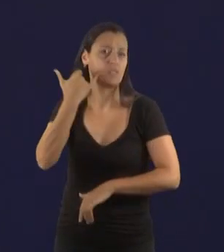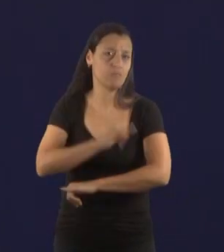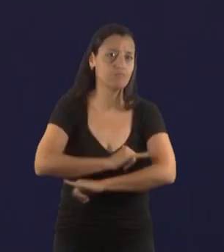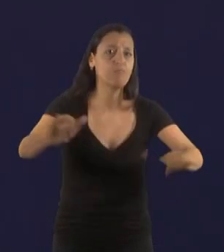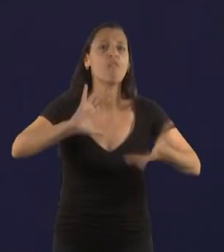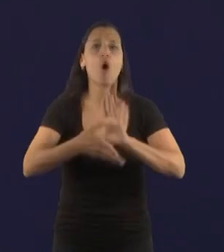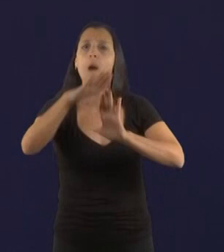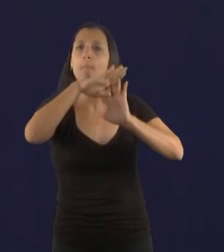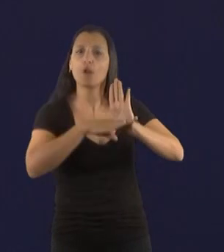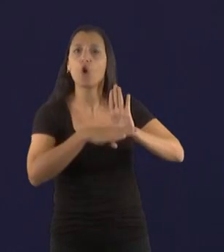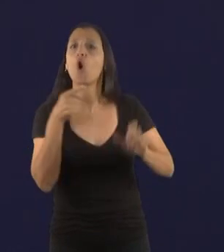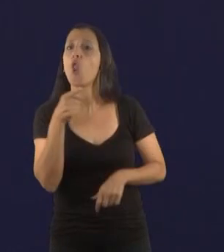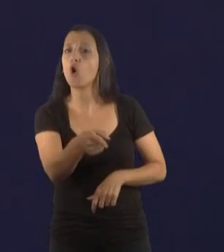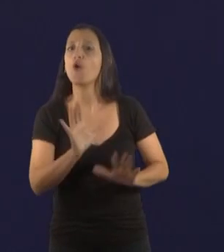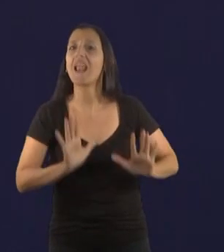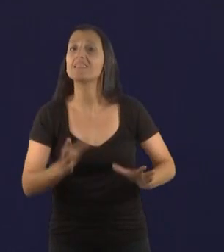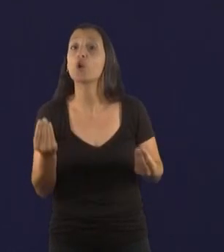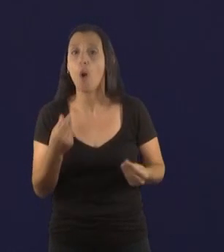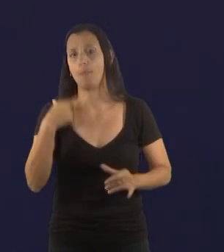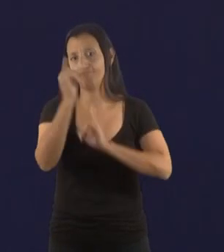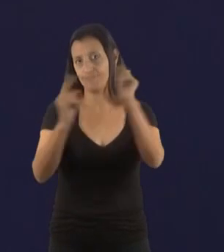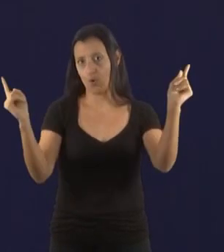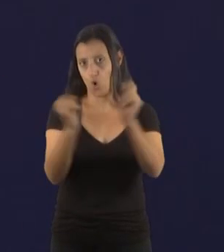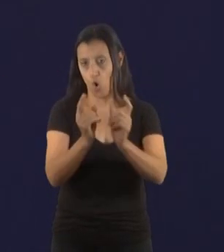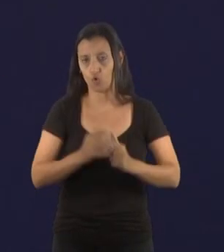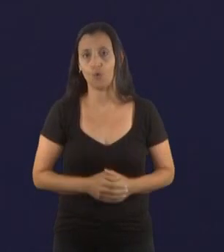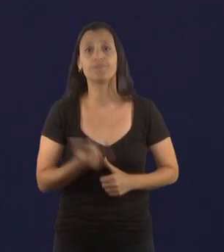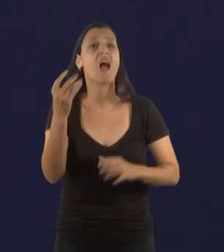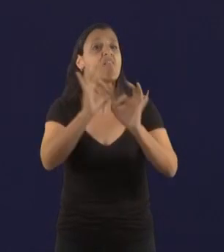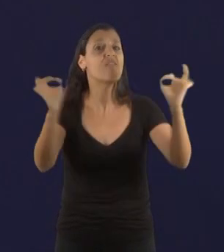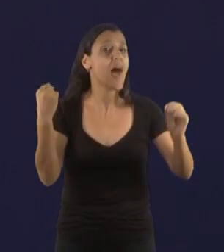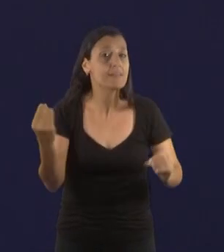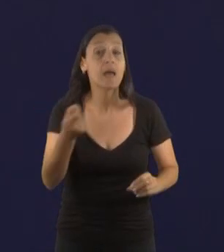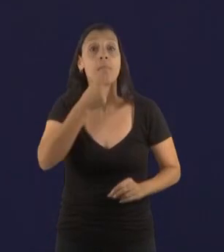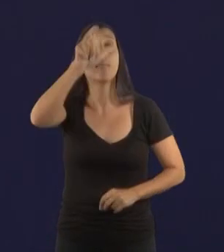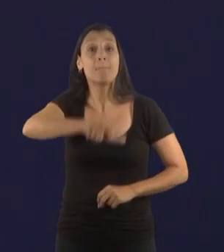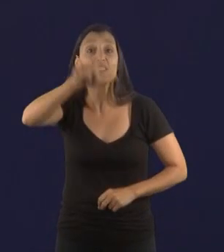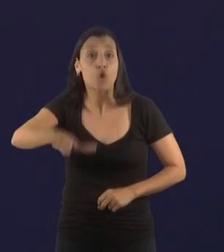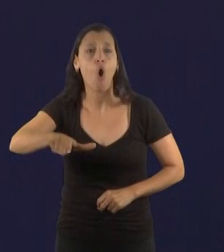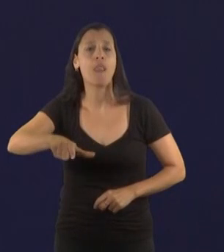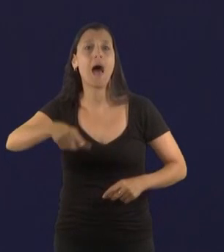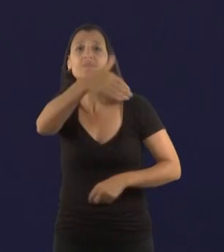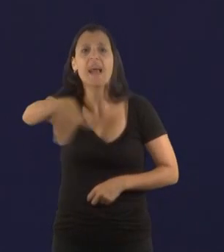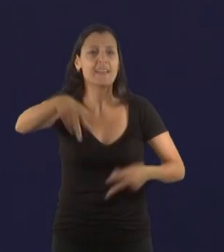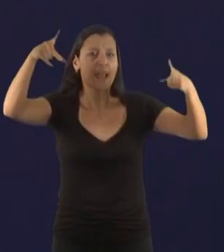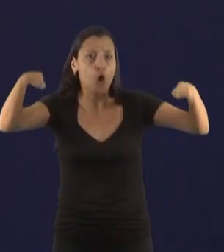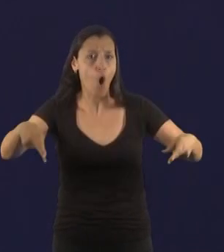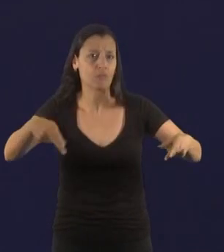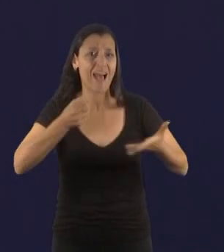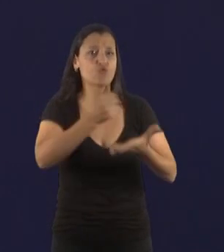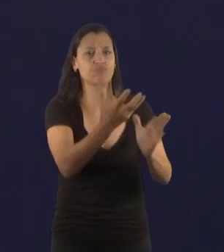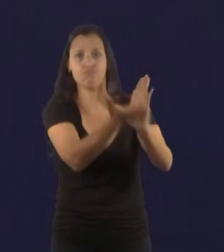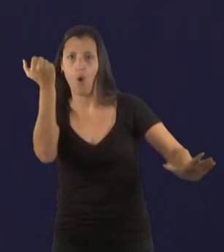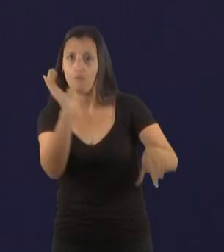metodología, que la repito, la resumo en la sencilla frase de el que corta no cobra, y también